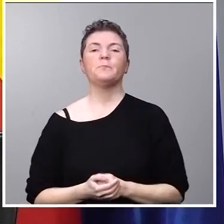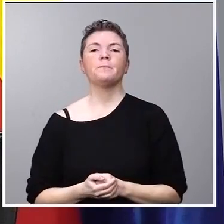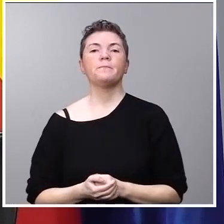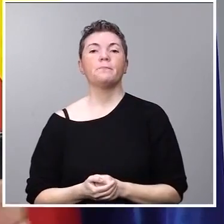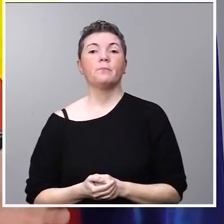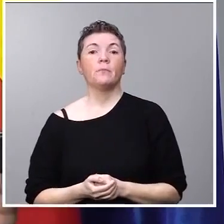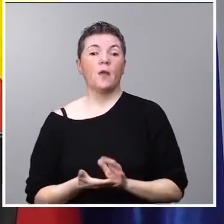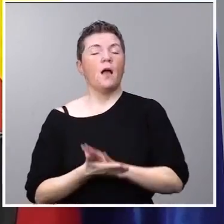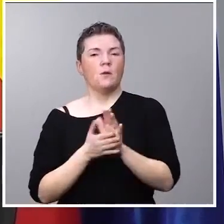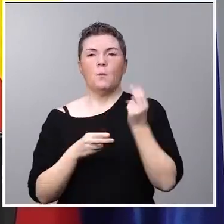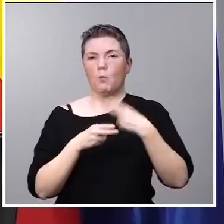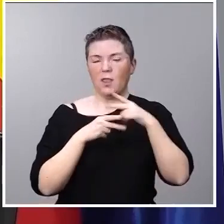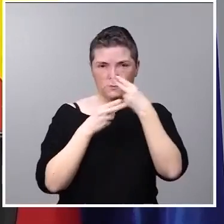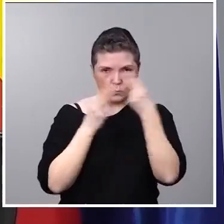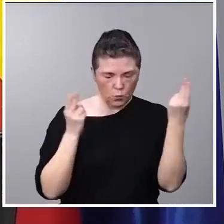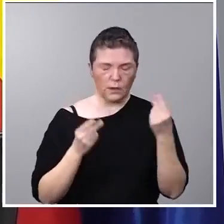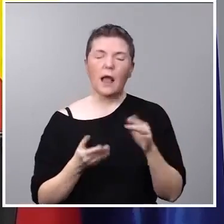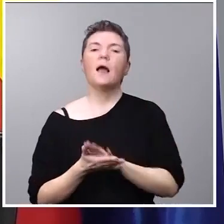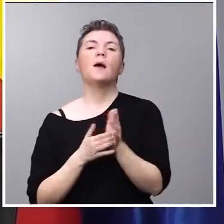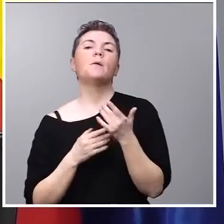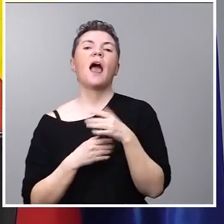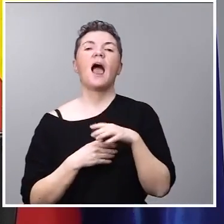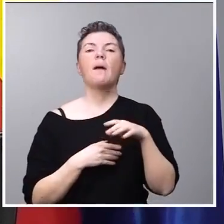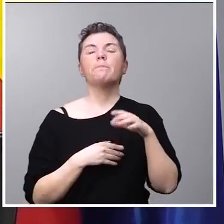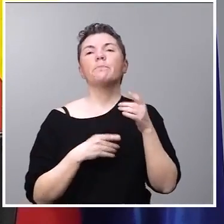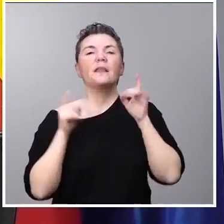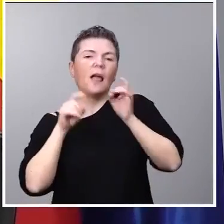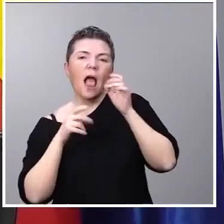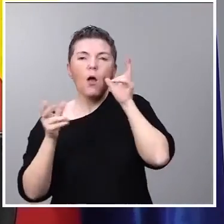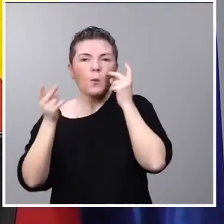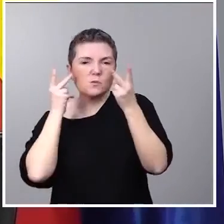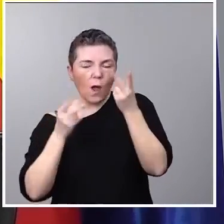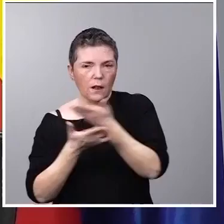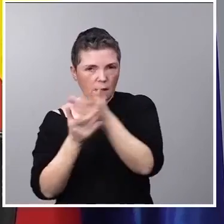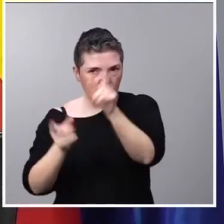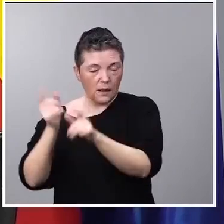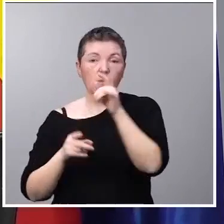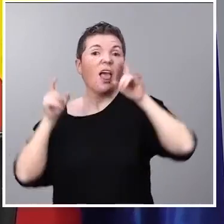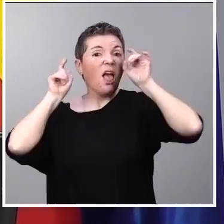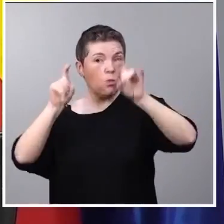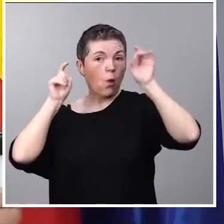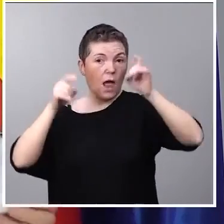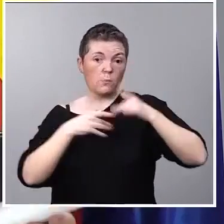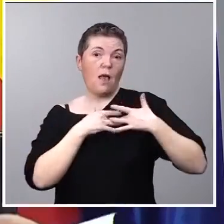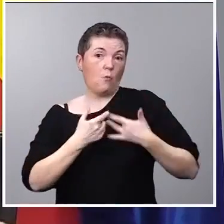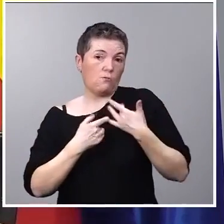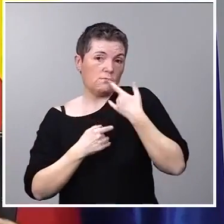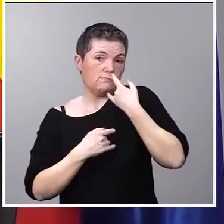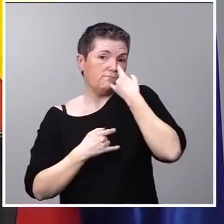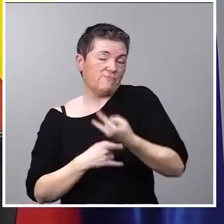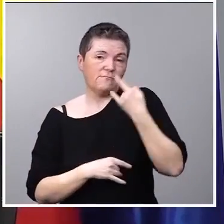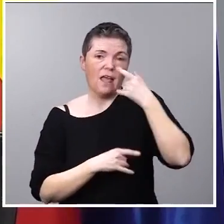políticas públicas, se habla de alfabetización audiovisual, de educar en el amor al cine y se habla también de